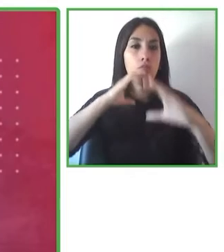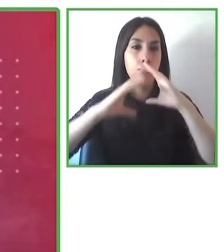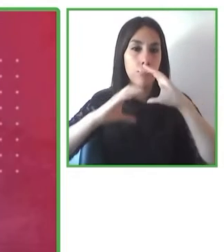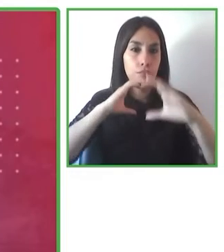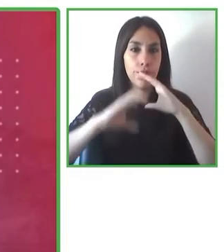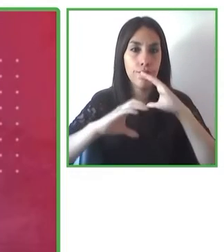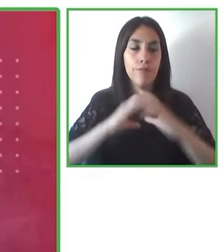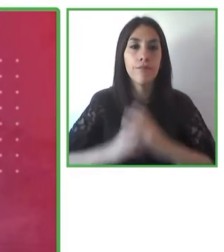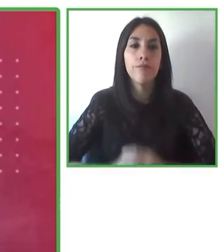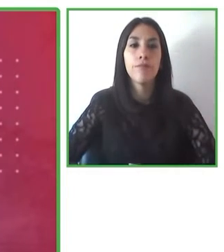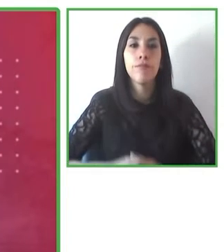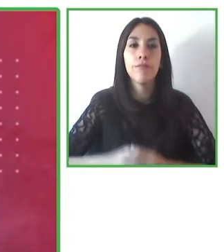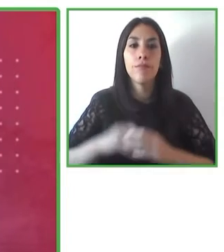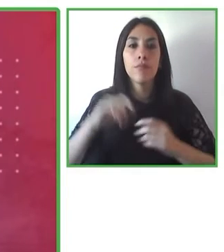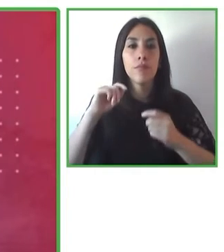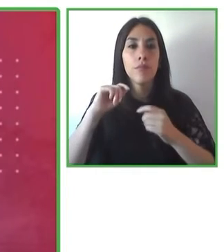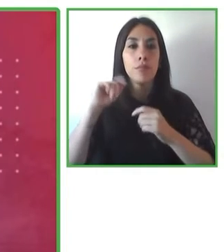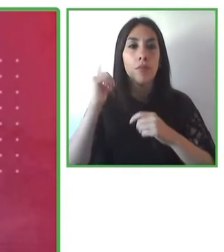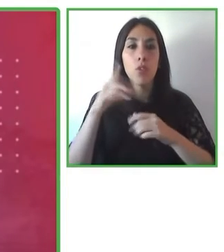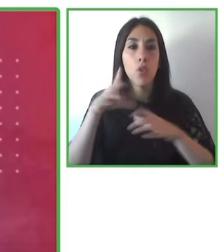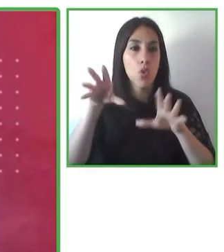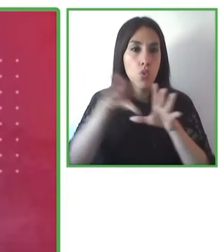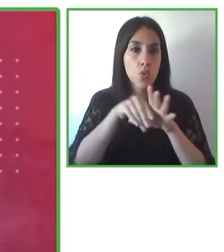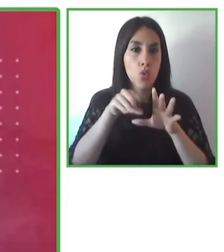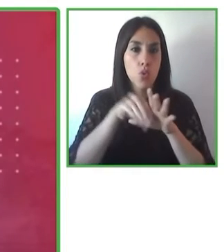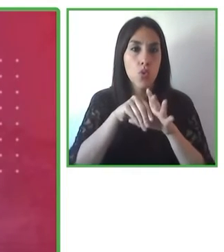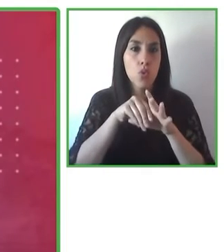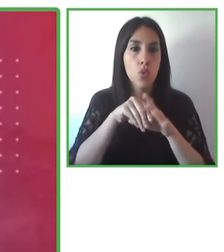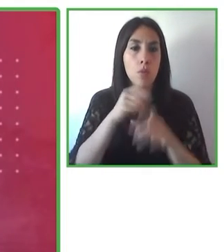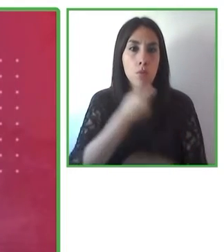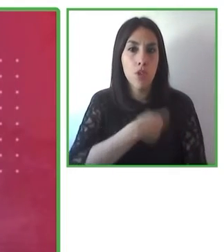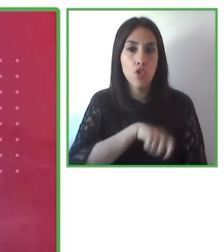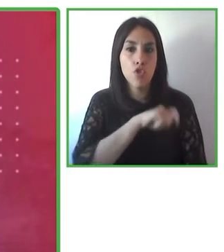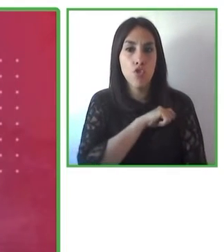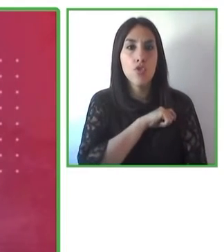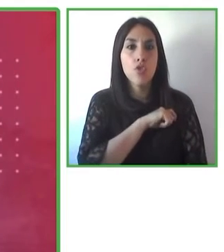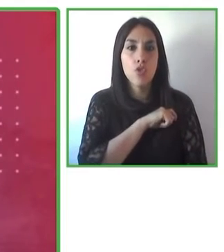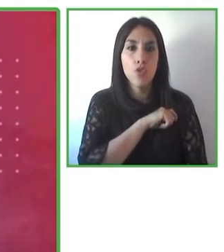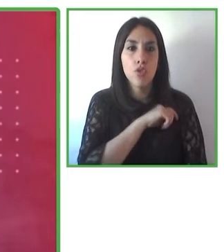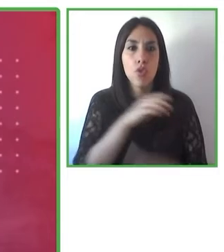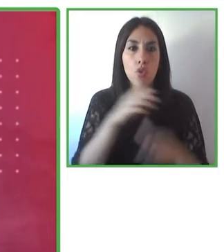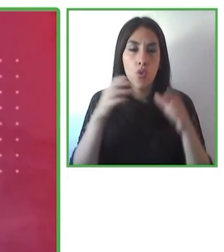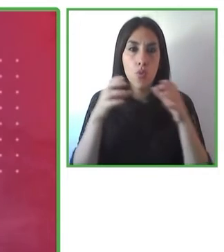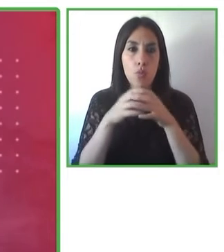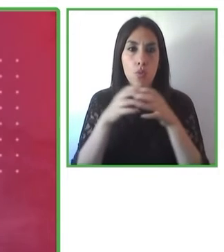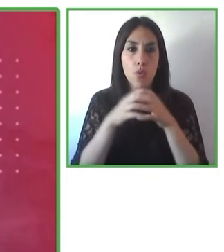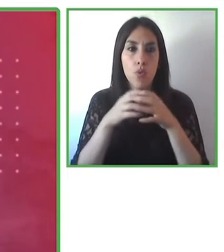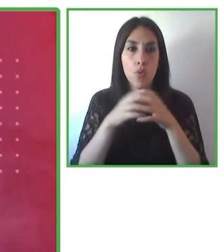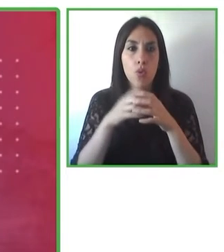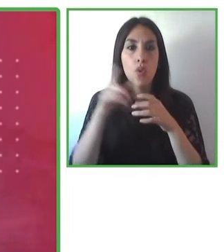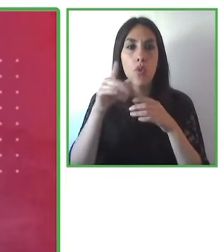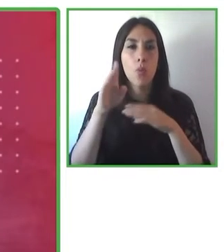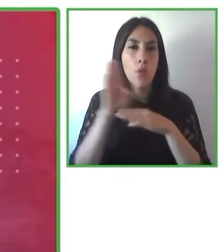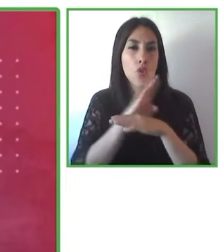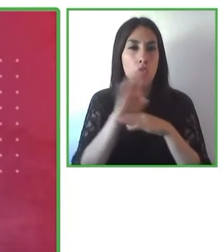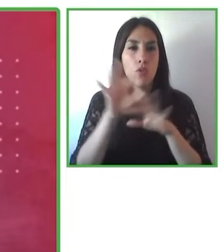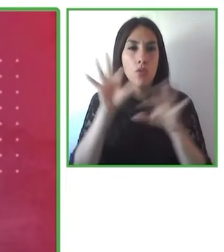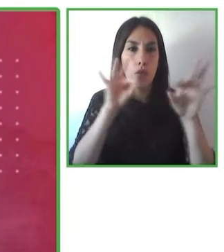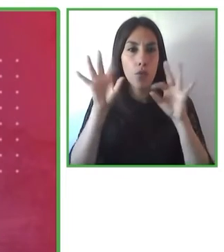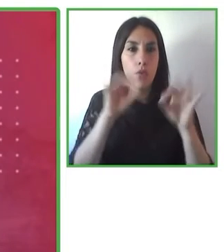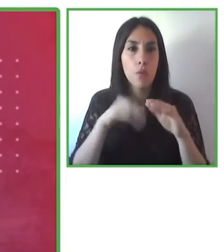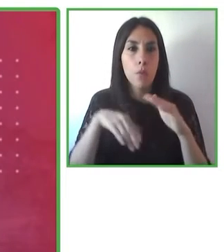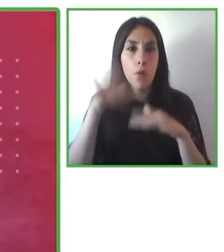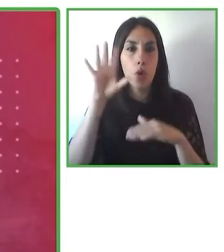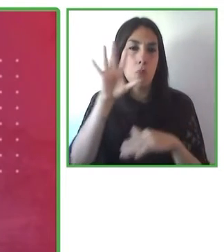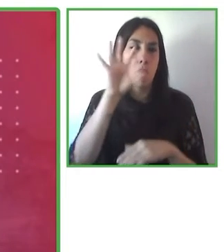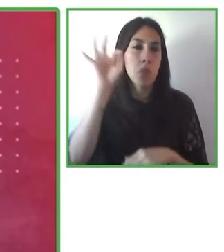nuclea, que reúne a 950 organizaciones de personas con discapacidad intelectual, en el desarrollo de